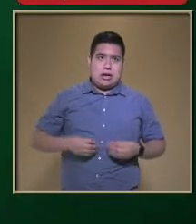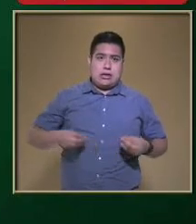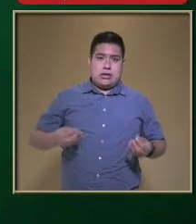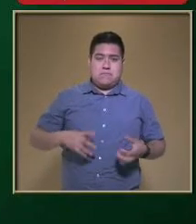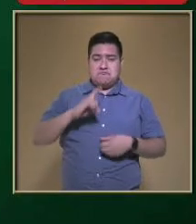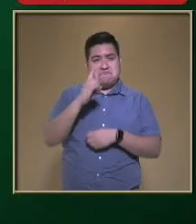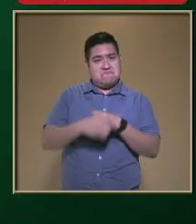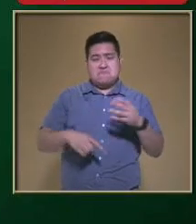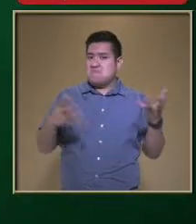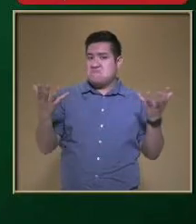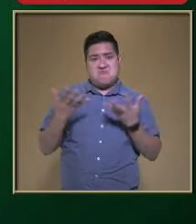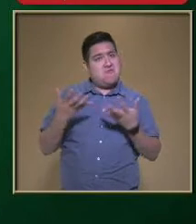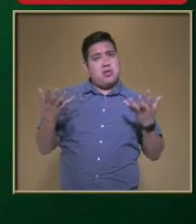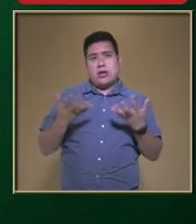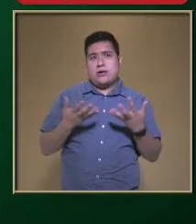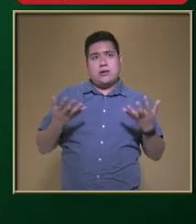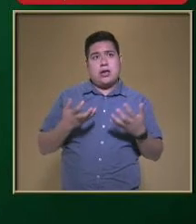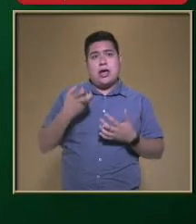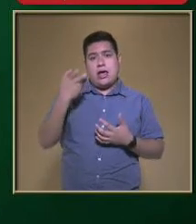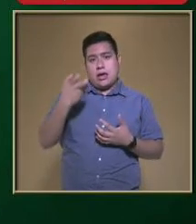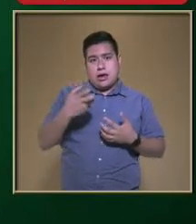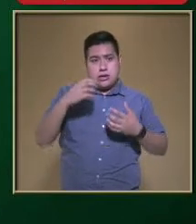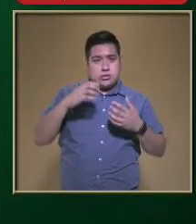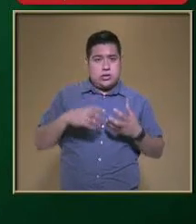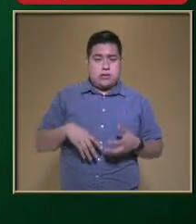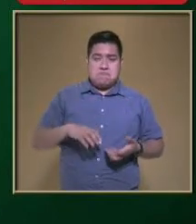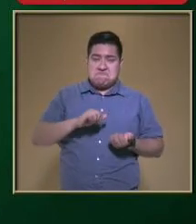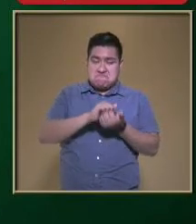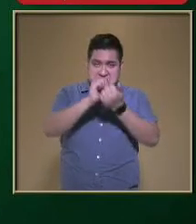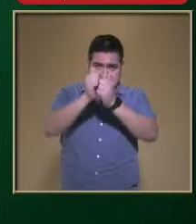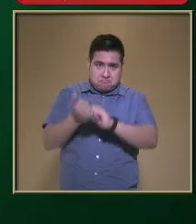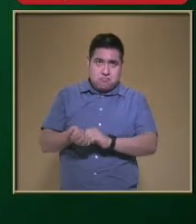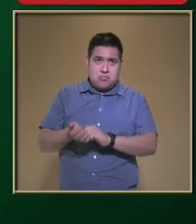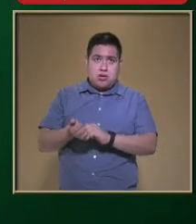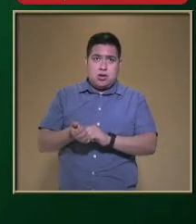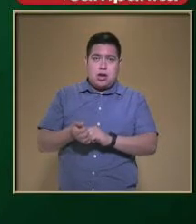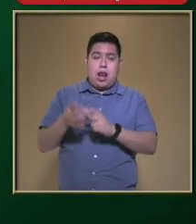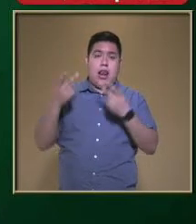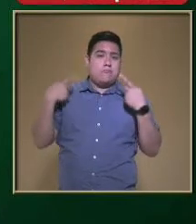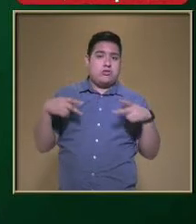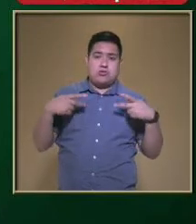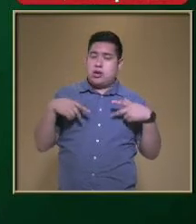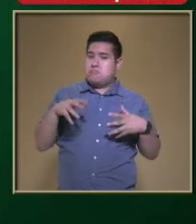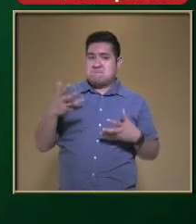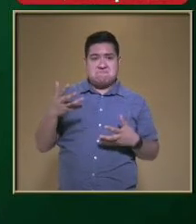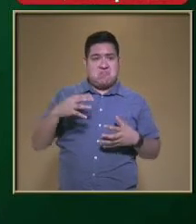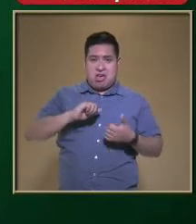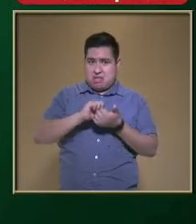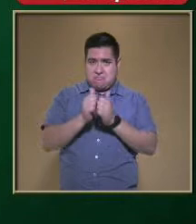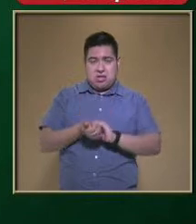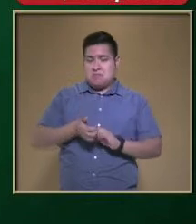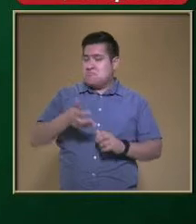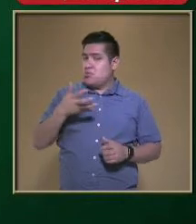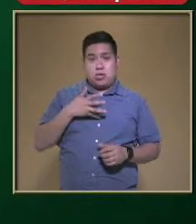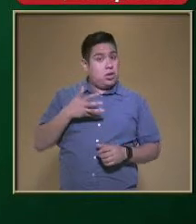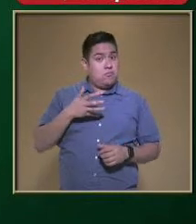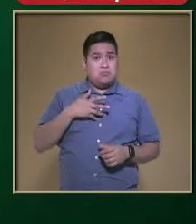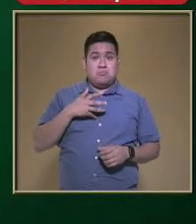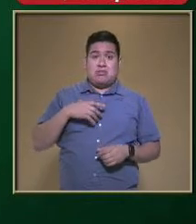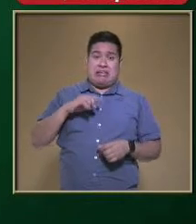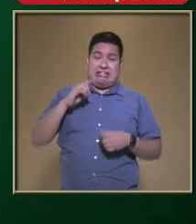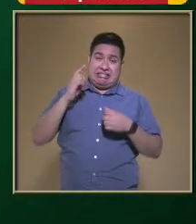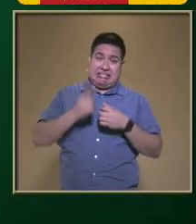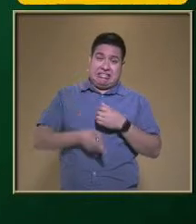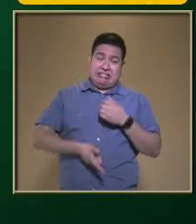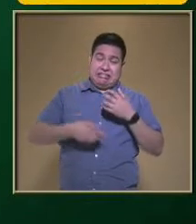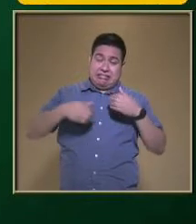daño Y una enfermedad Es una adaptación Que por ejemplo Nosotros No tenemos A comer Animales crudos Porque nos Causaría